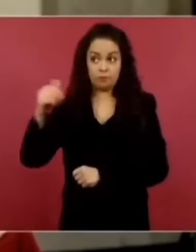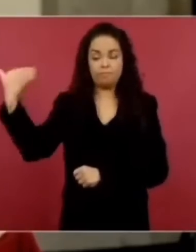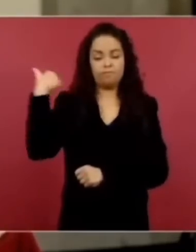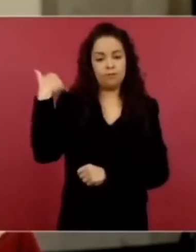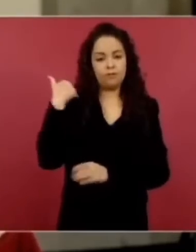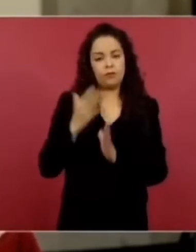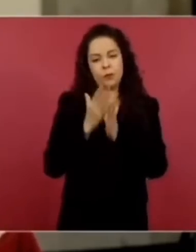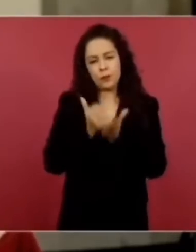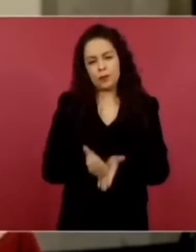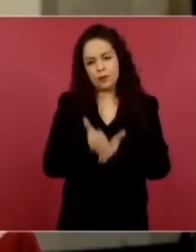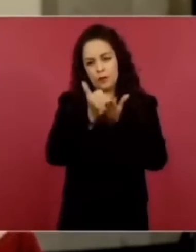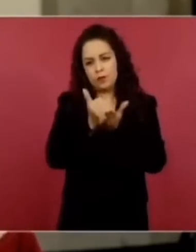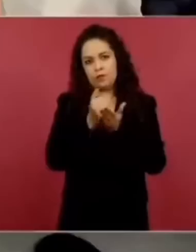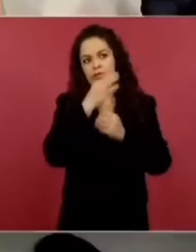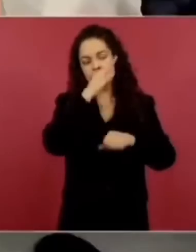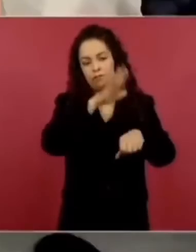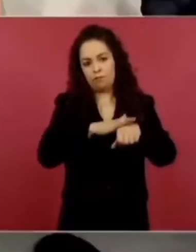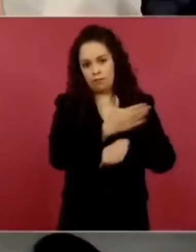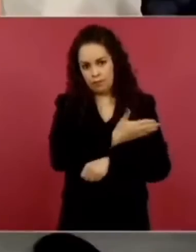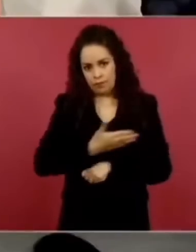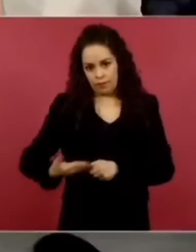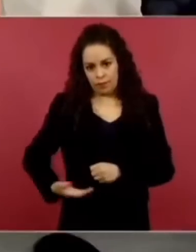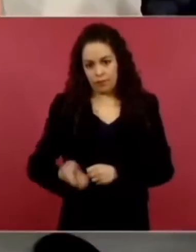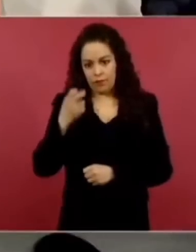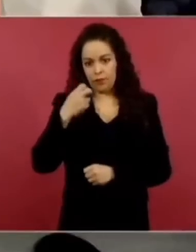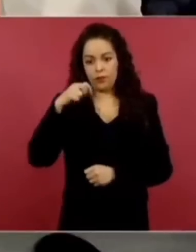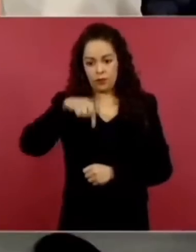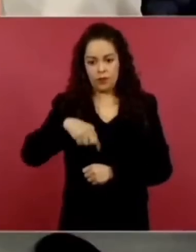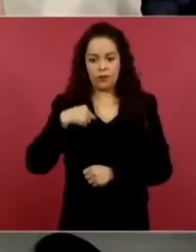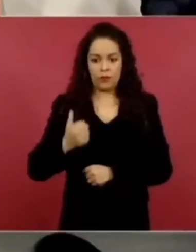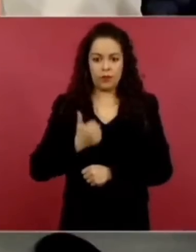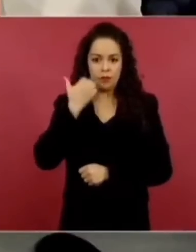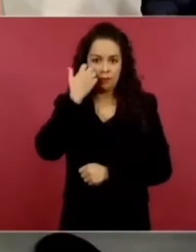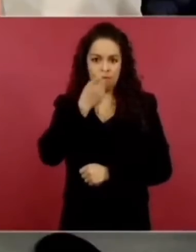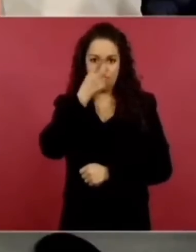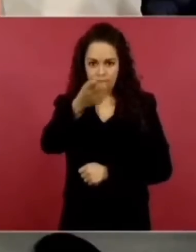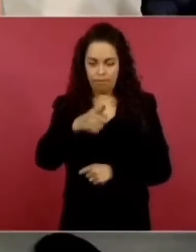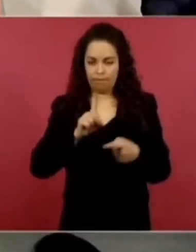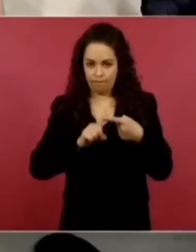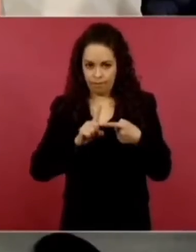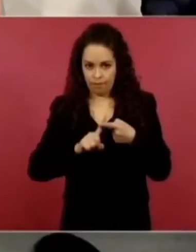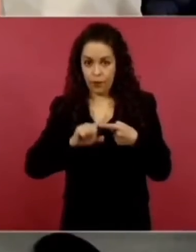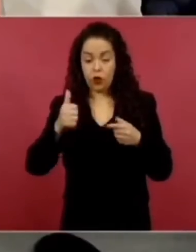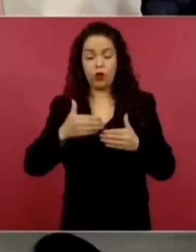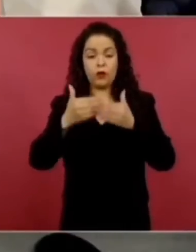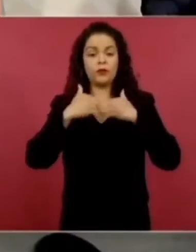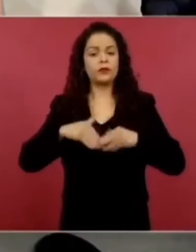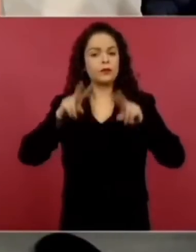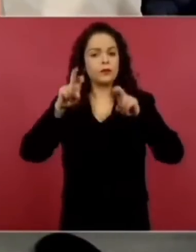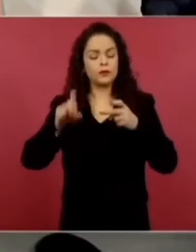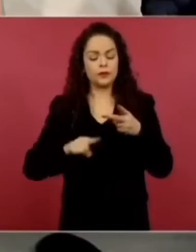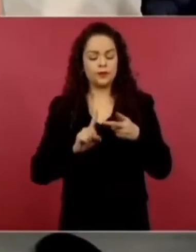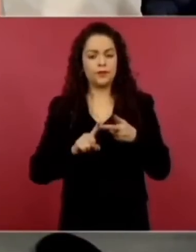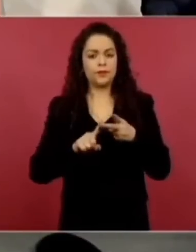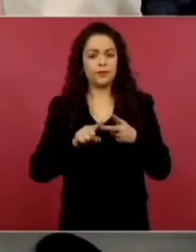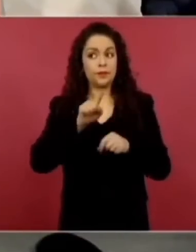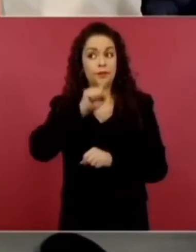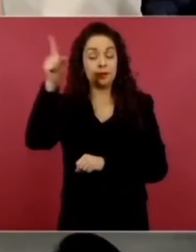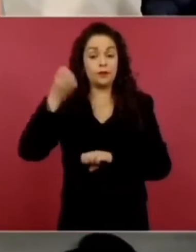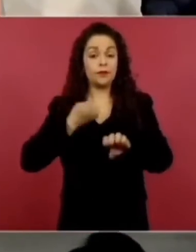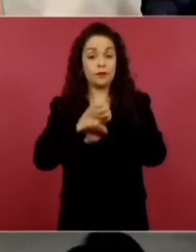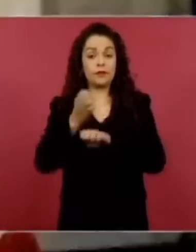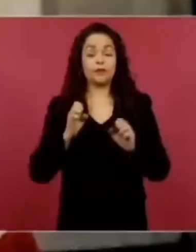colocar ese tema para darle un seguimiento. Con respecto del caso de Chiapas,